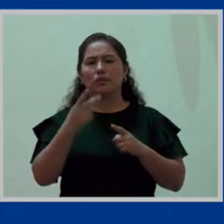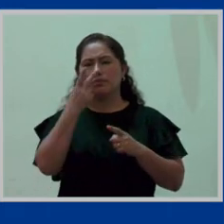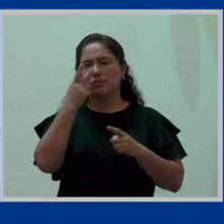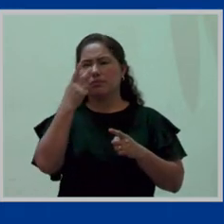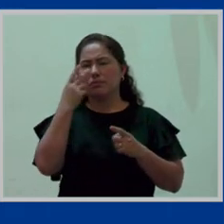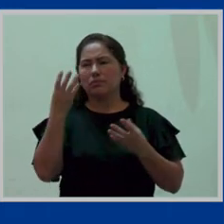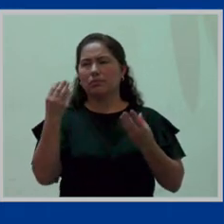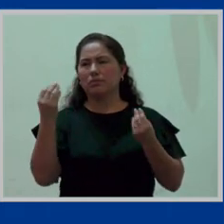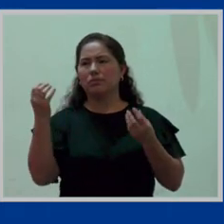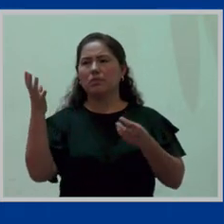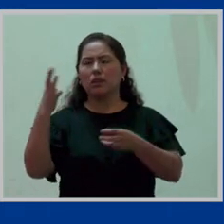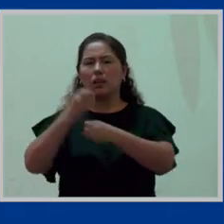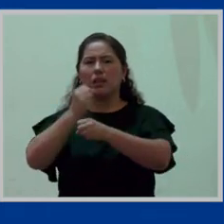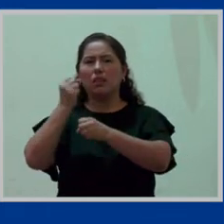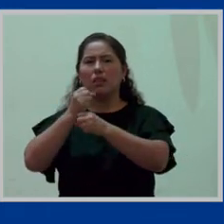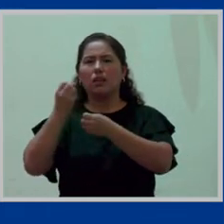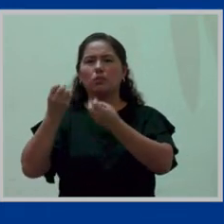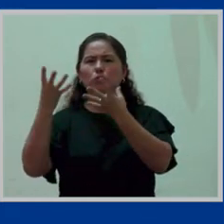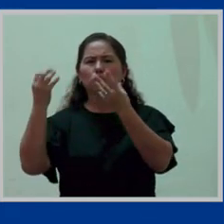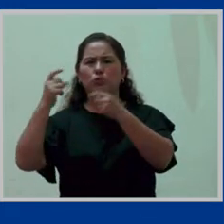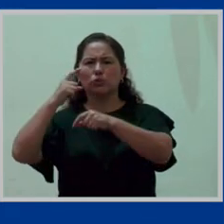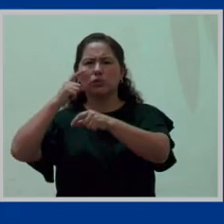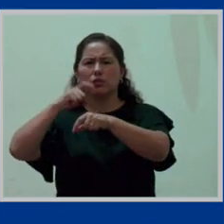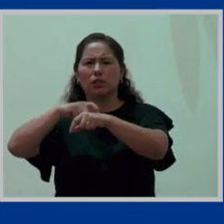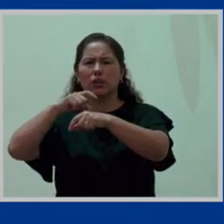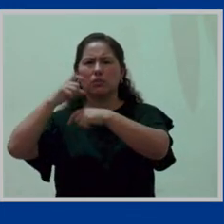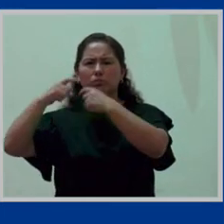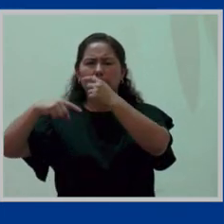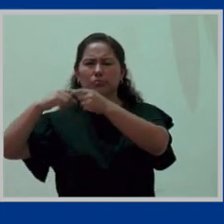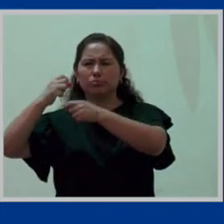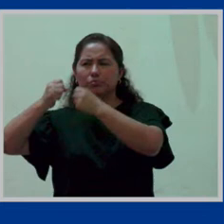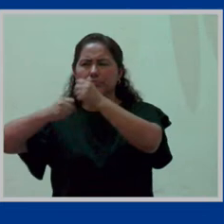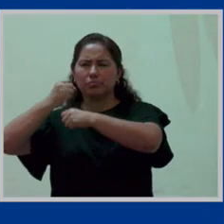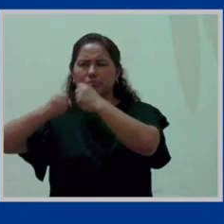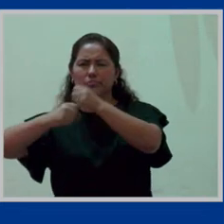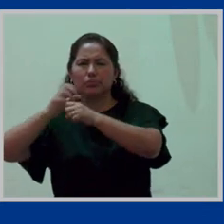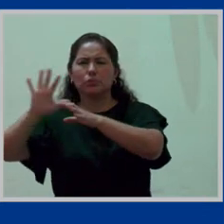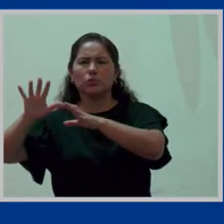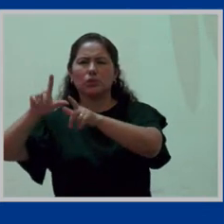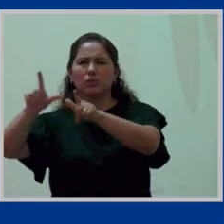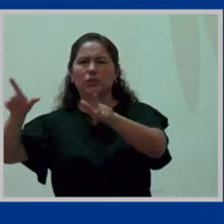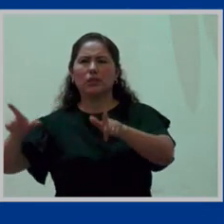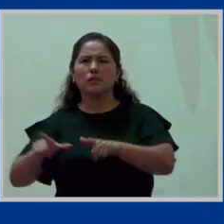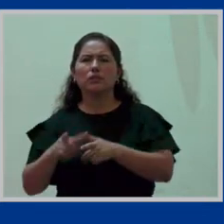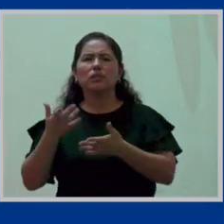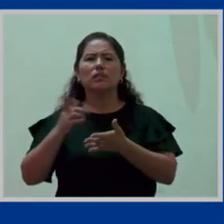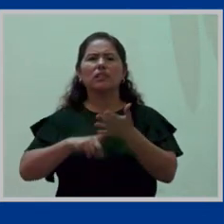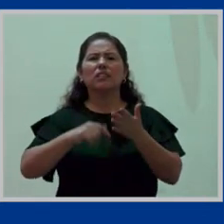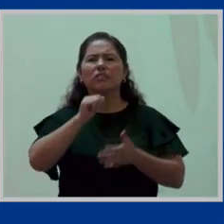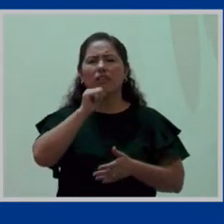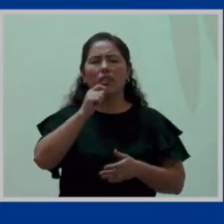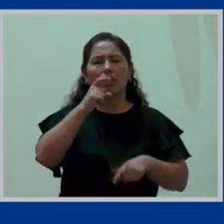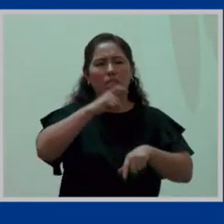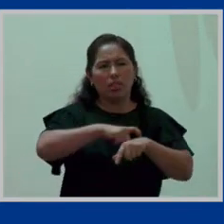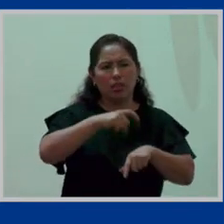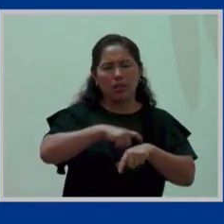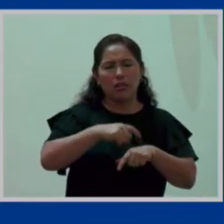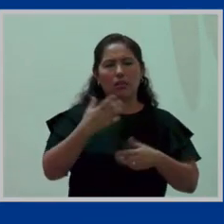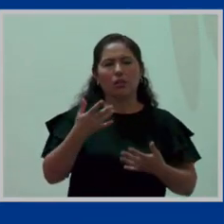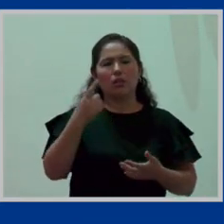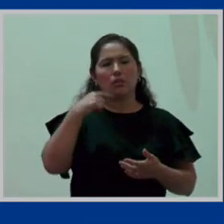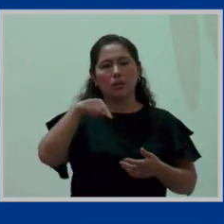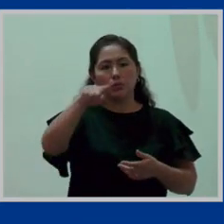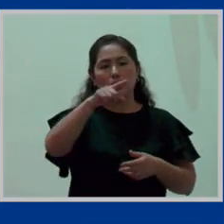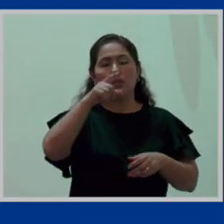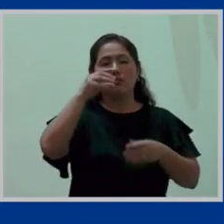durante mucho tiempo, espacio. ¿Qué es lo que más falta? Tiempo. Entonces, para que usted ahorre